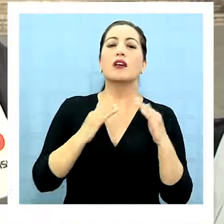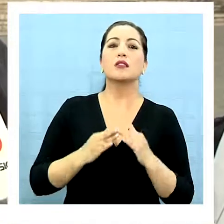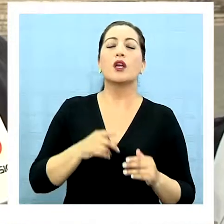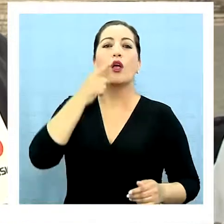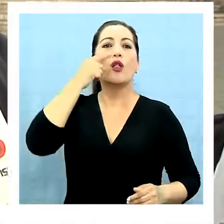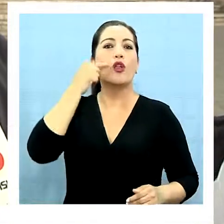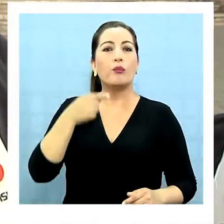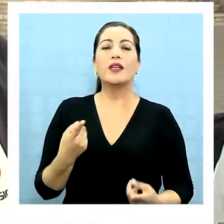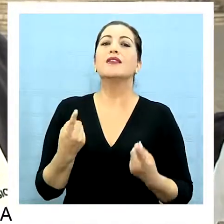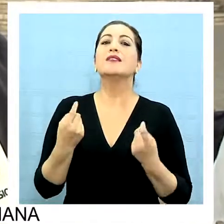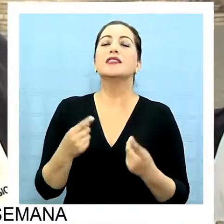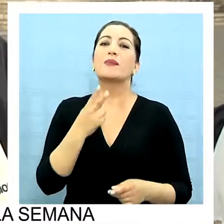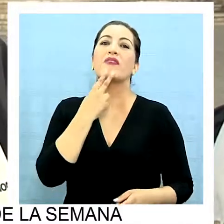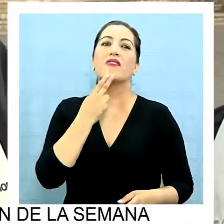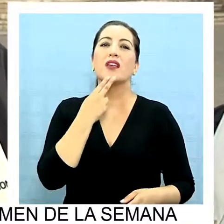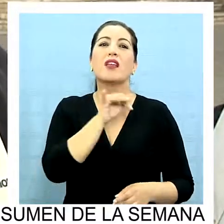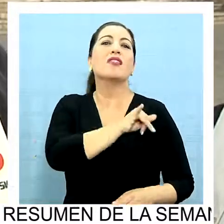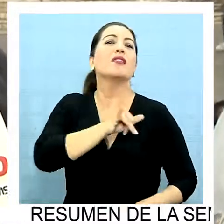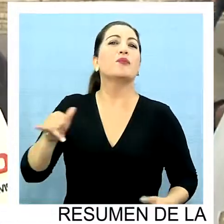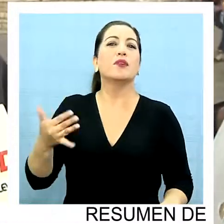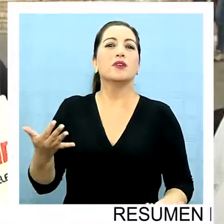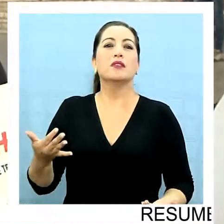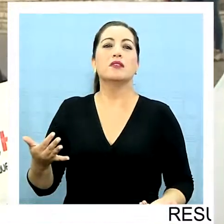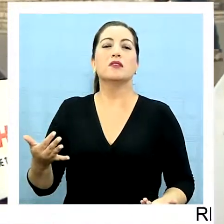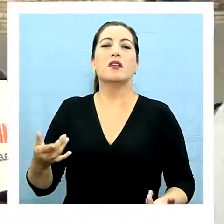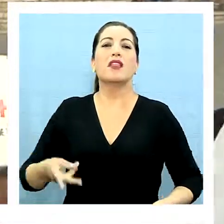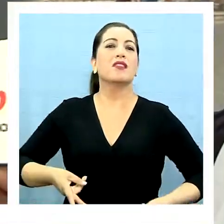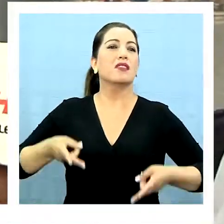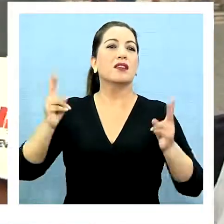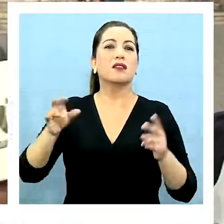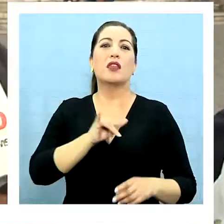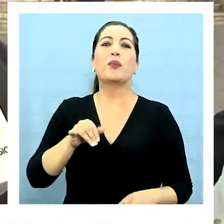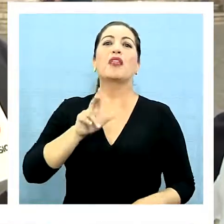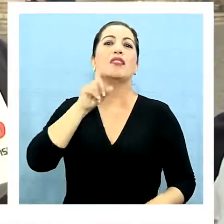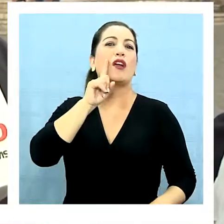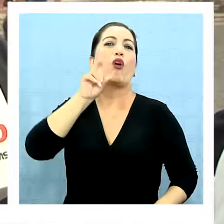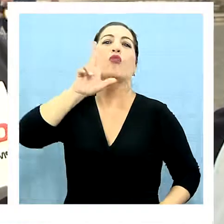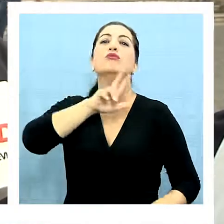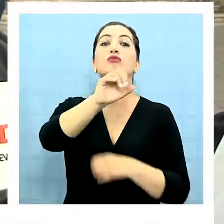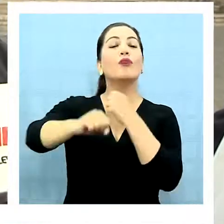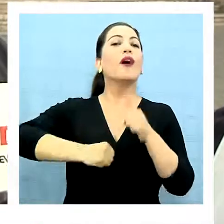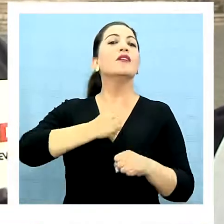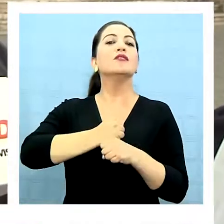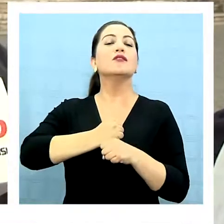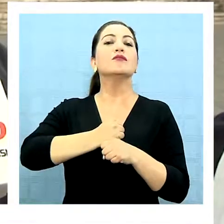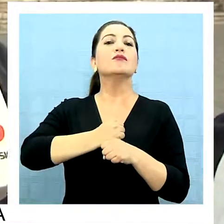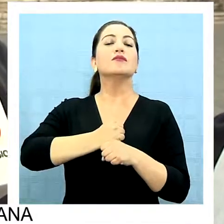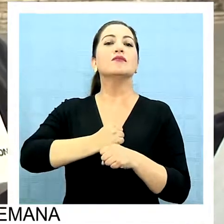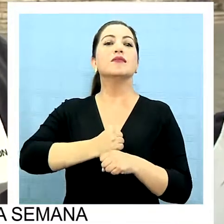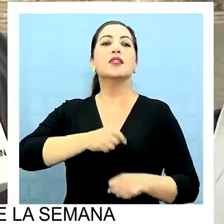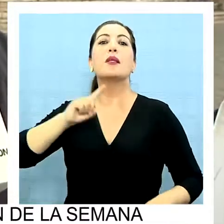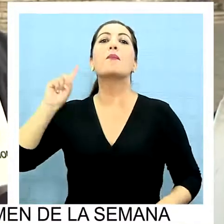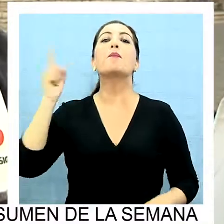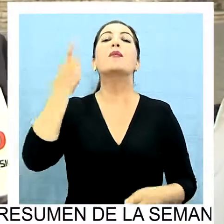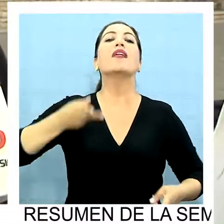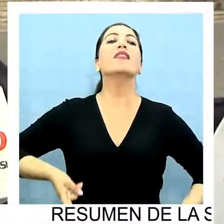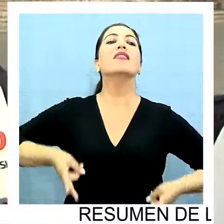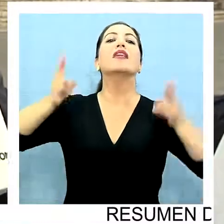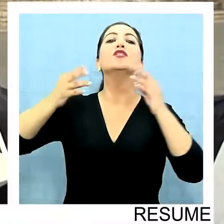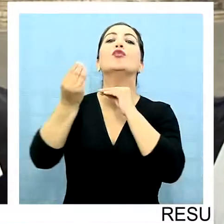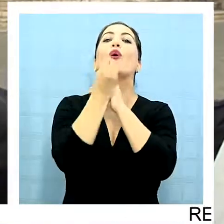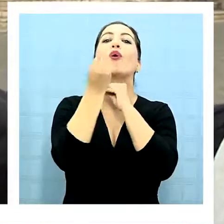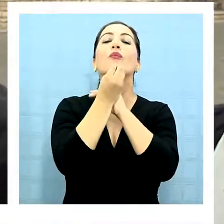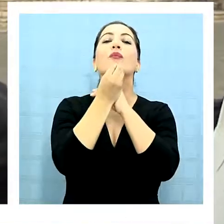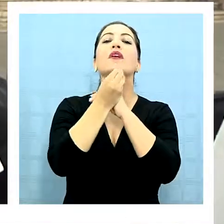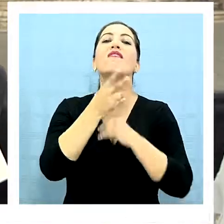lo que el hombre necesita va a ir todos los días. Después tenemos ocho años, ocho años, ocho años, el